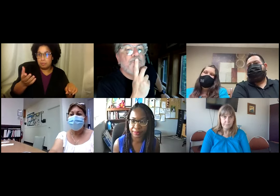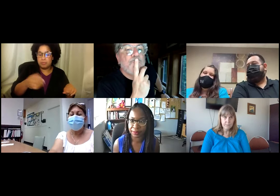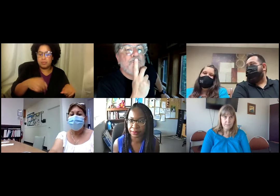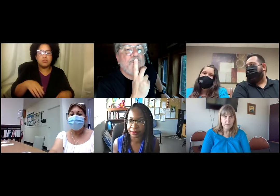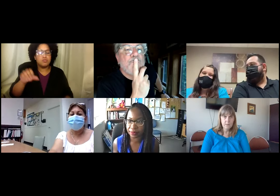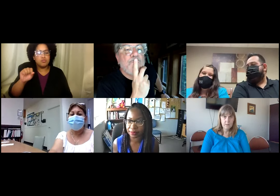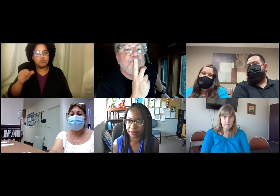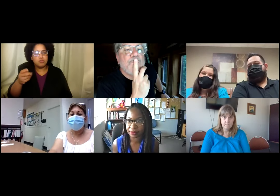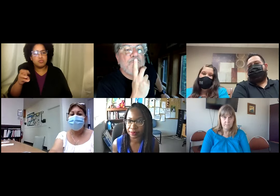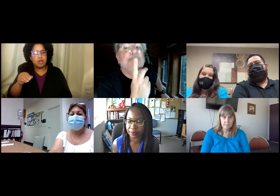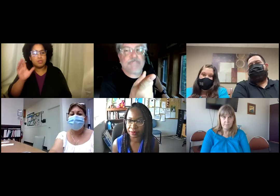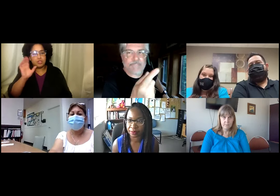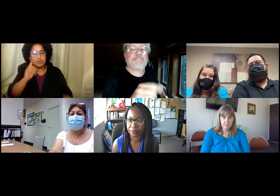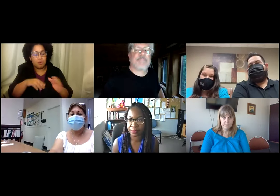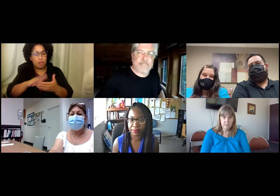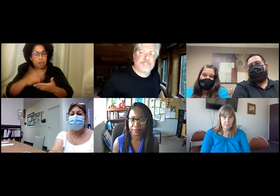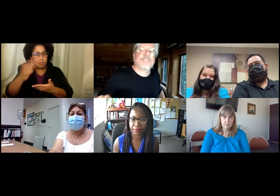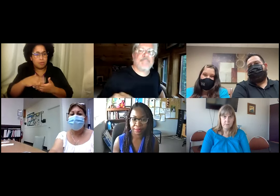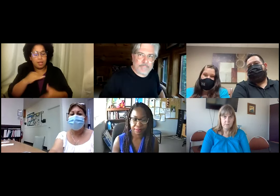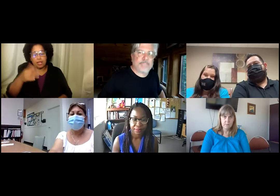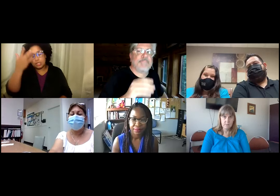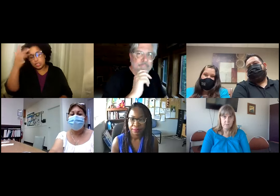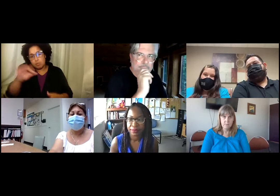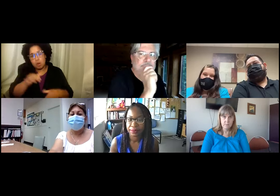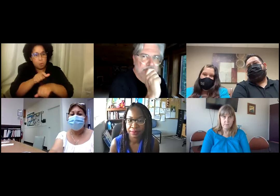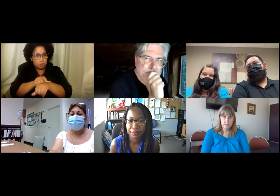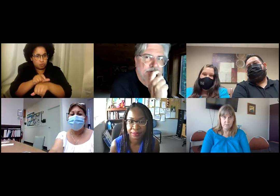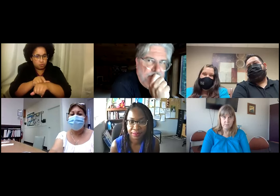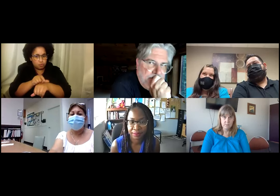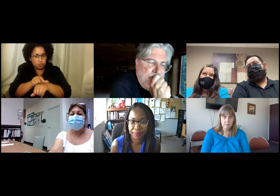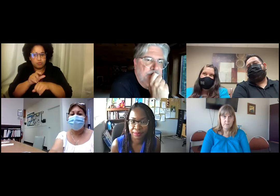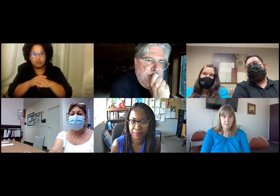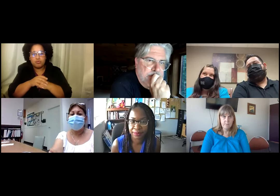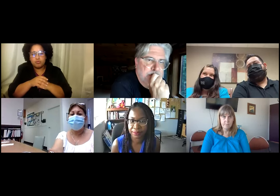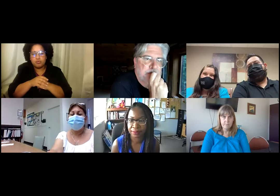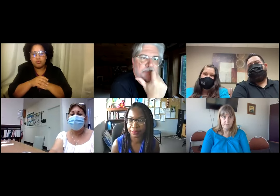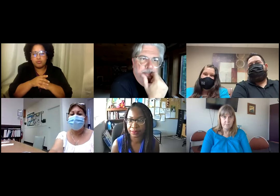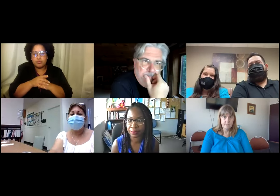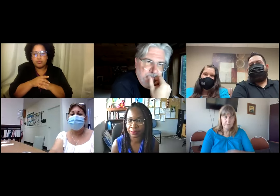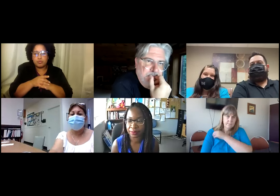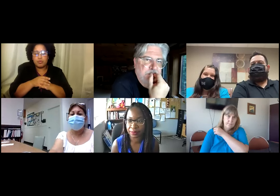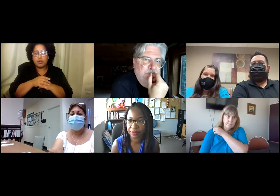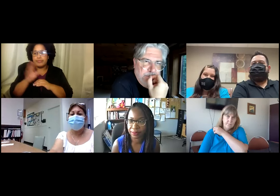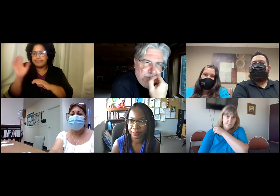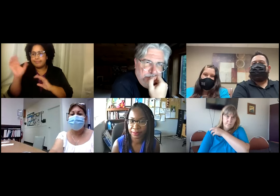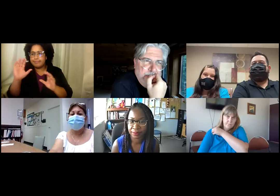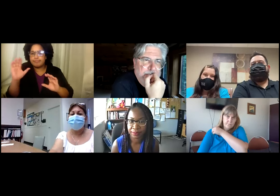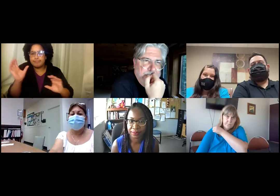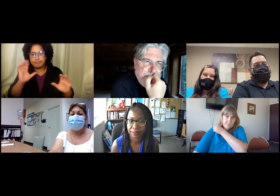tiempo en la cual yo estaba buscando una computadora portátil y también un reloj